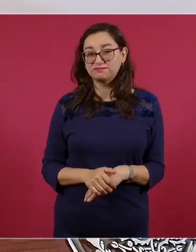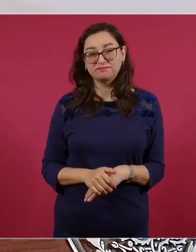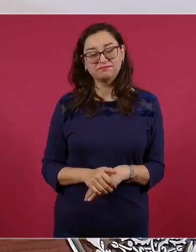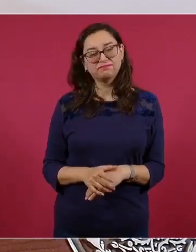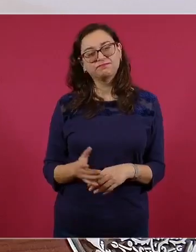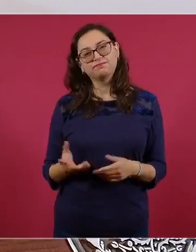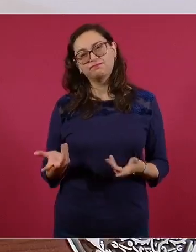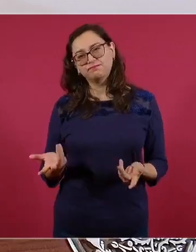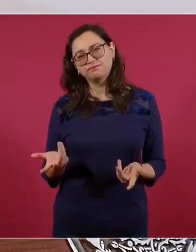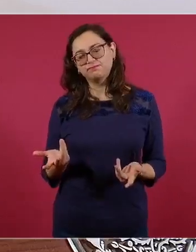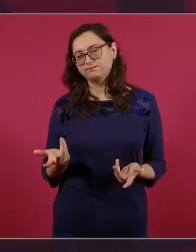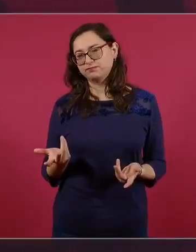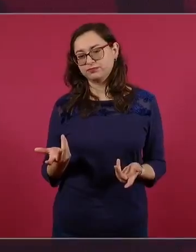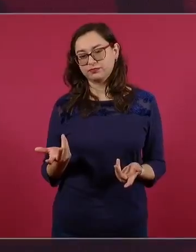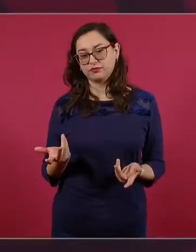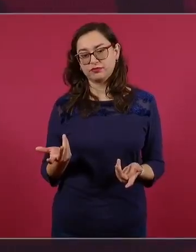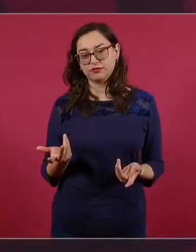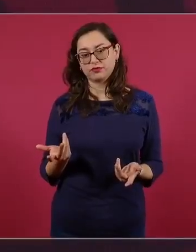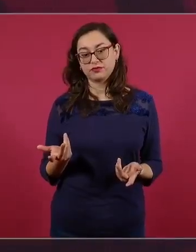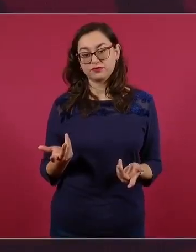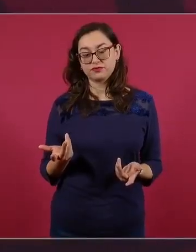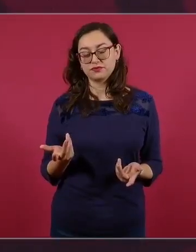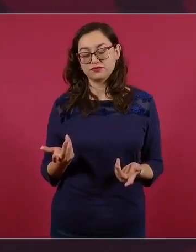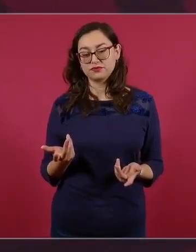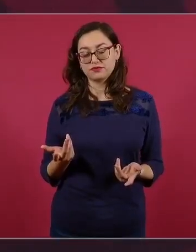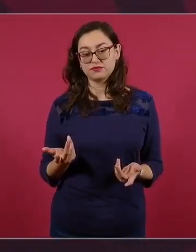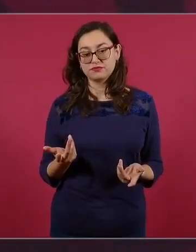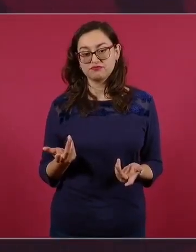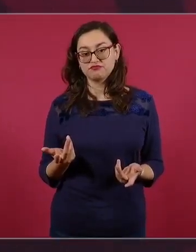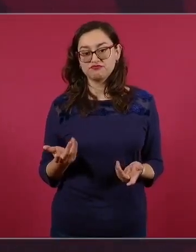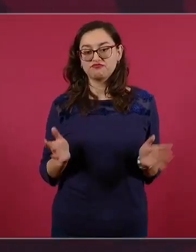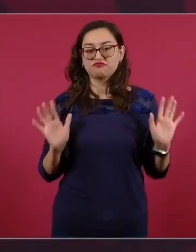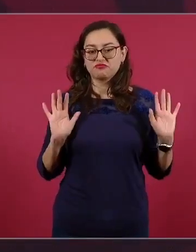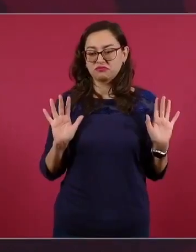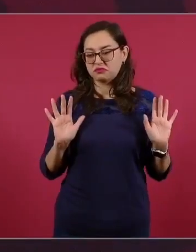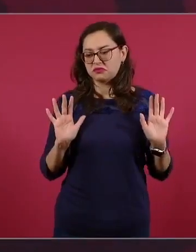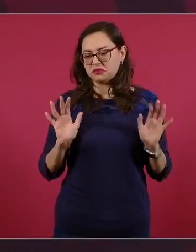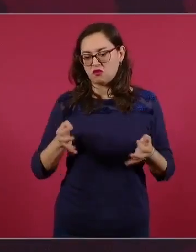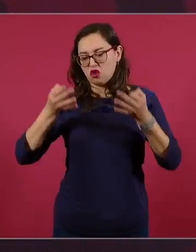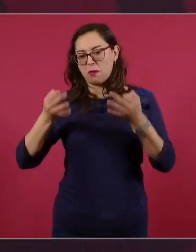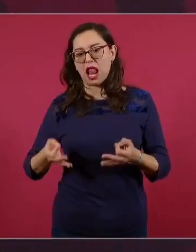solo actuando en la formalidad,